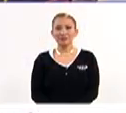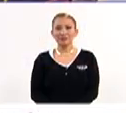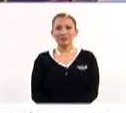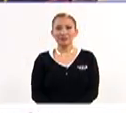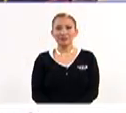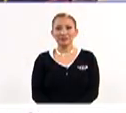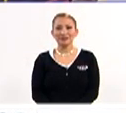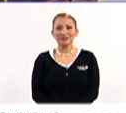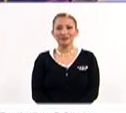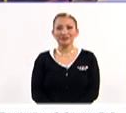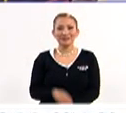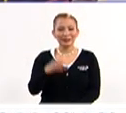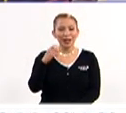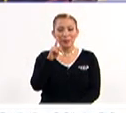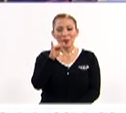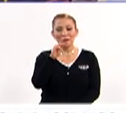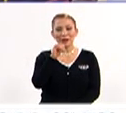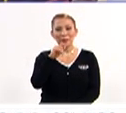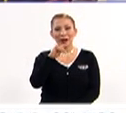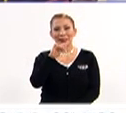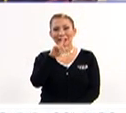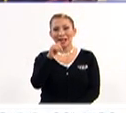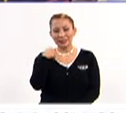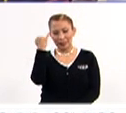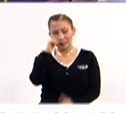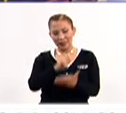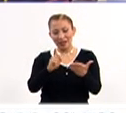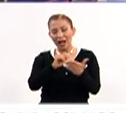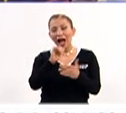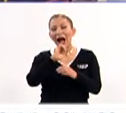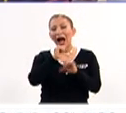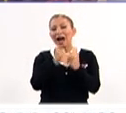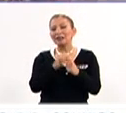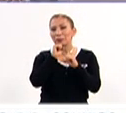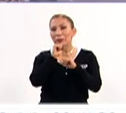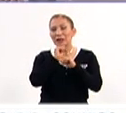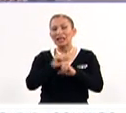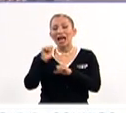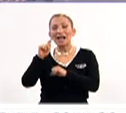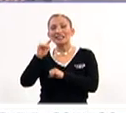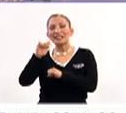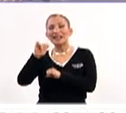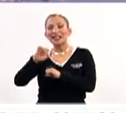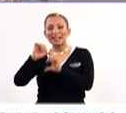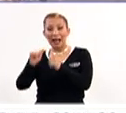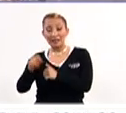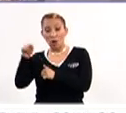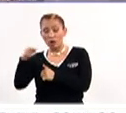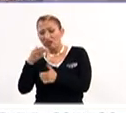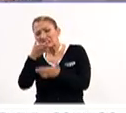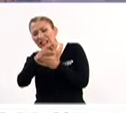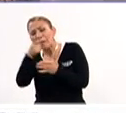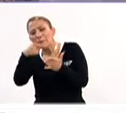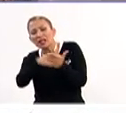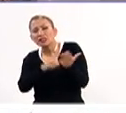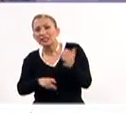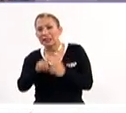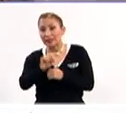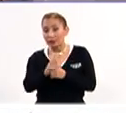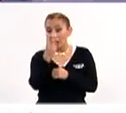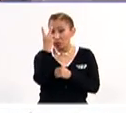Porfirio Martínez Peñalosa, autor de arte popular y artesanías artísticas. Un acercamiento en 1972